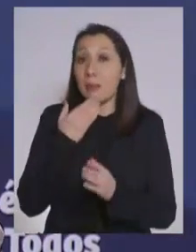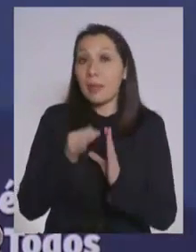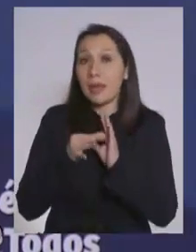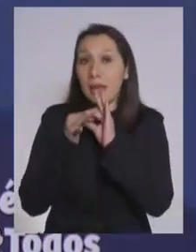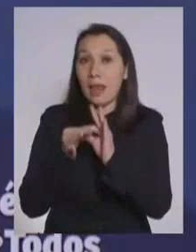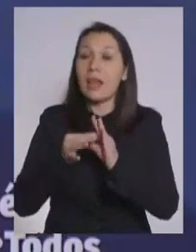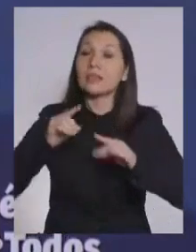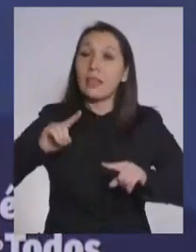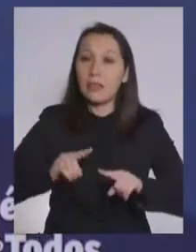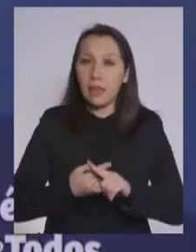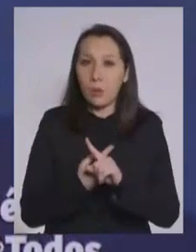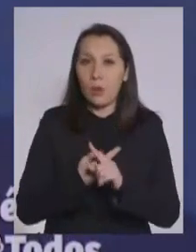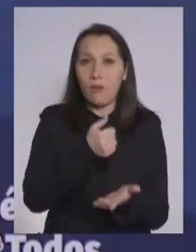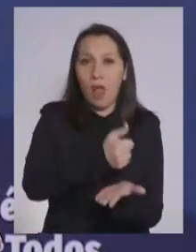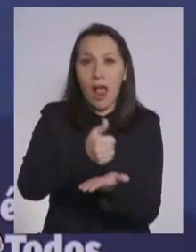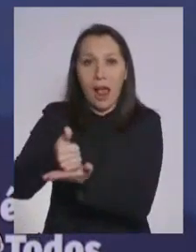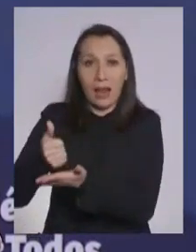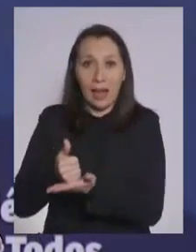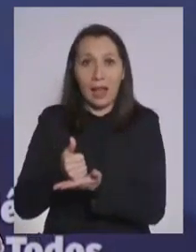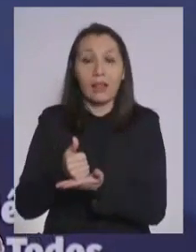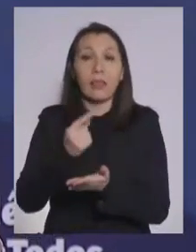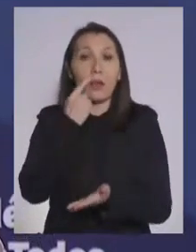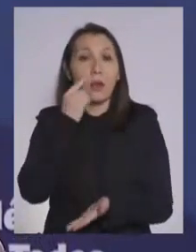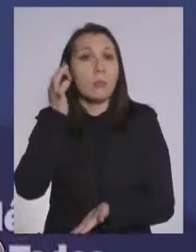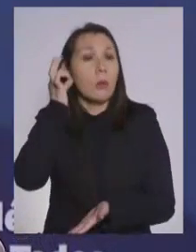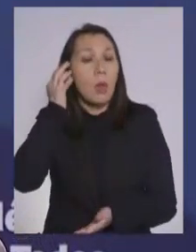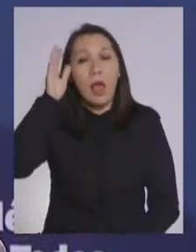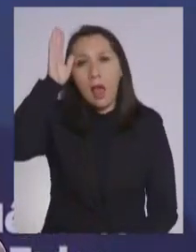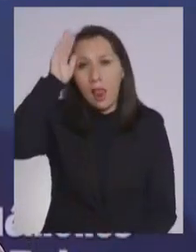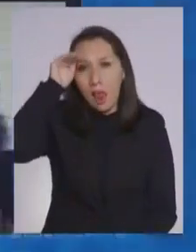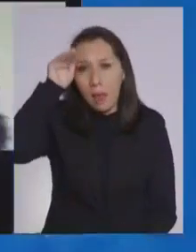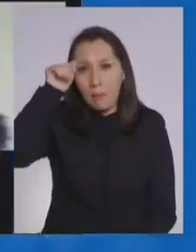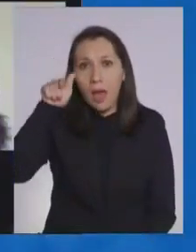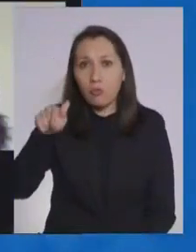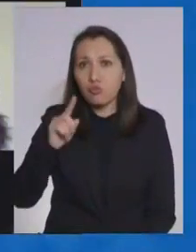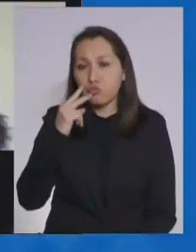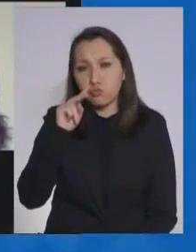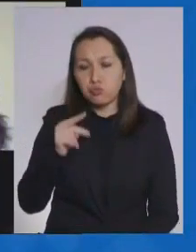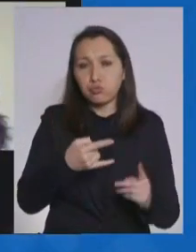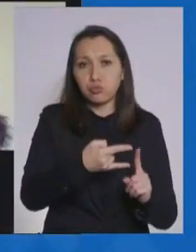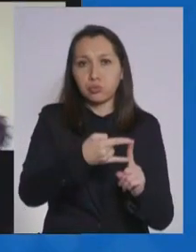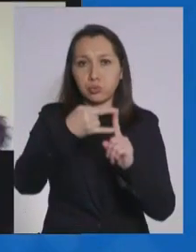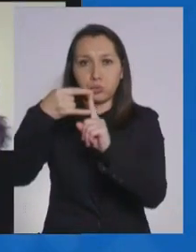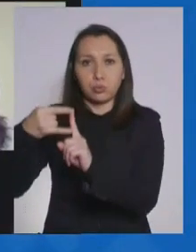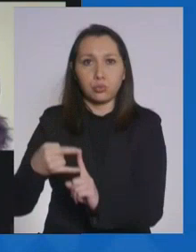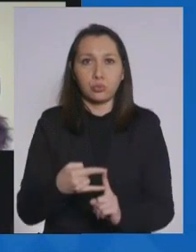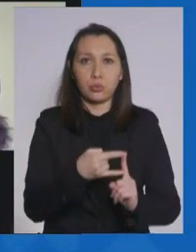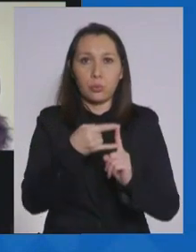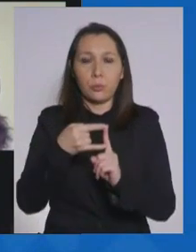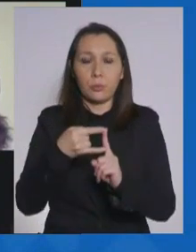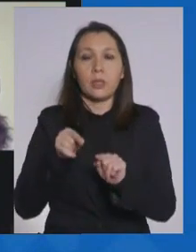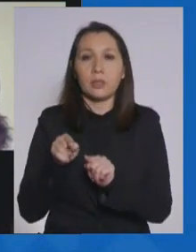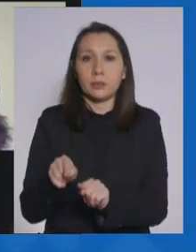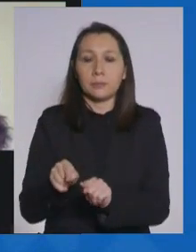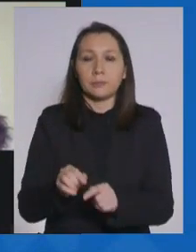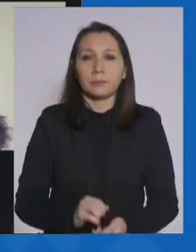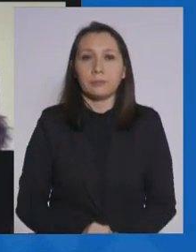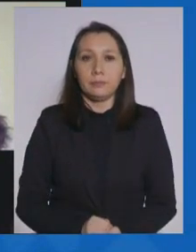también nuevamente a los alcaldes y alcaldesa de Lampa que están conectados por Zoom.